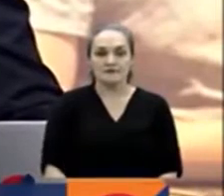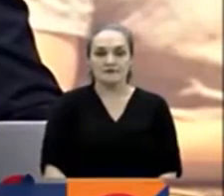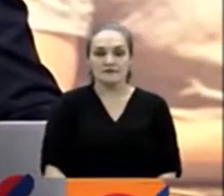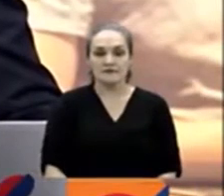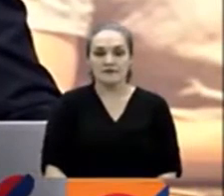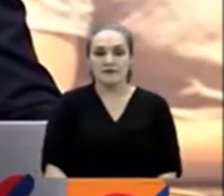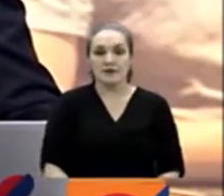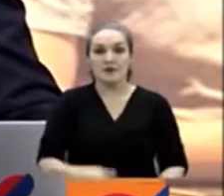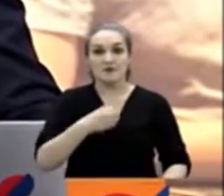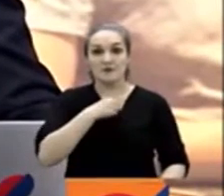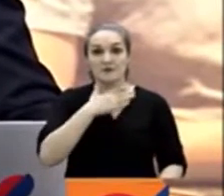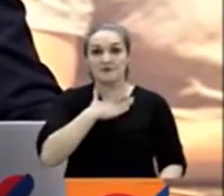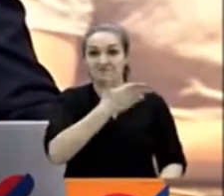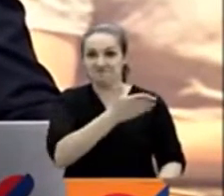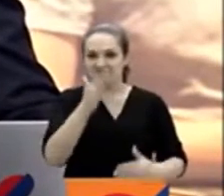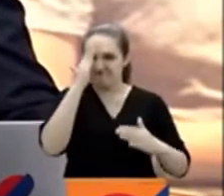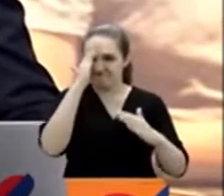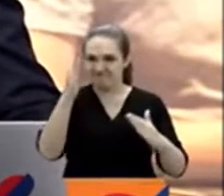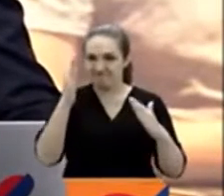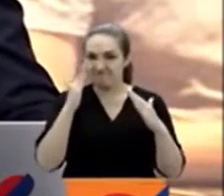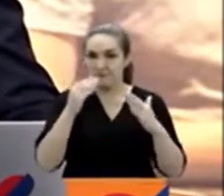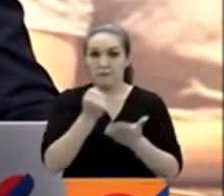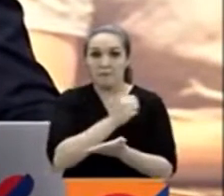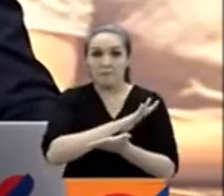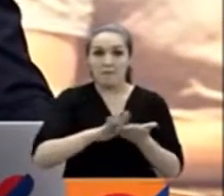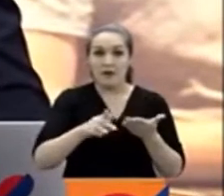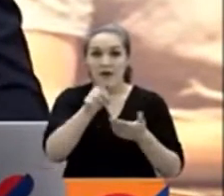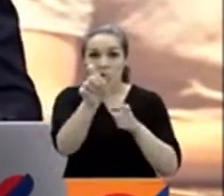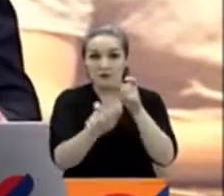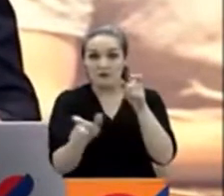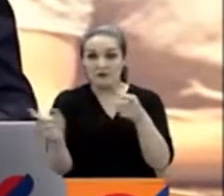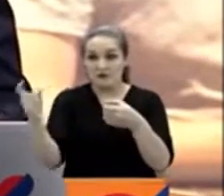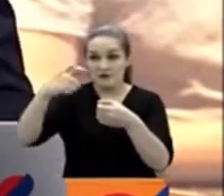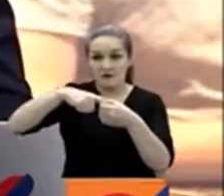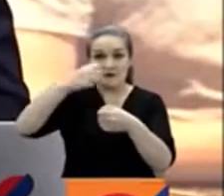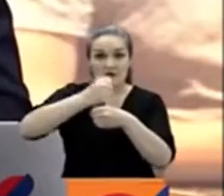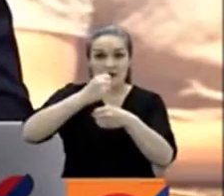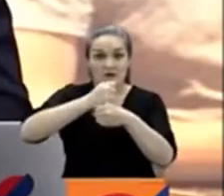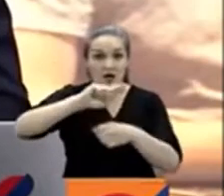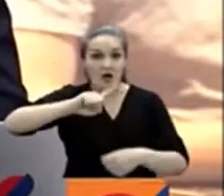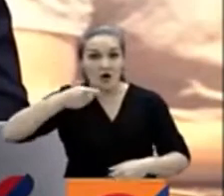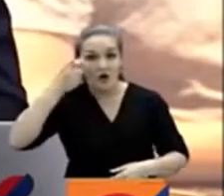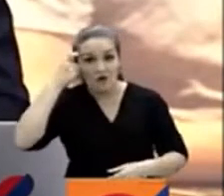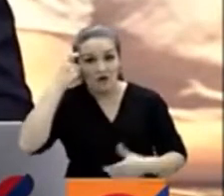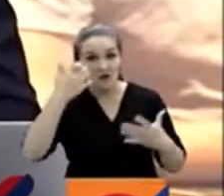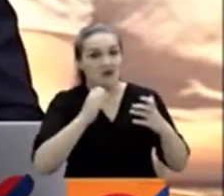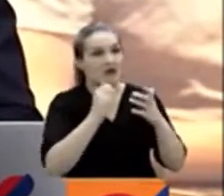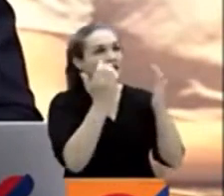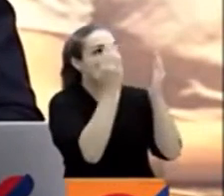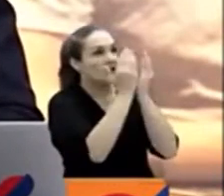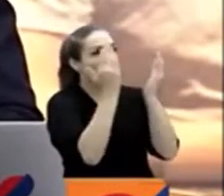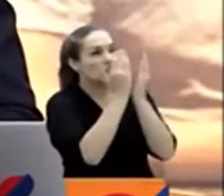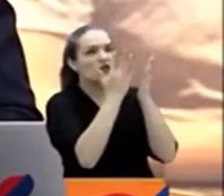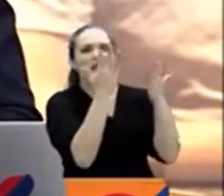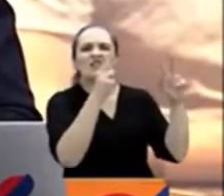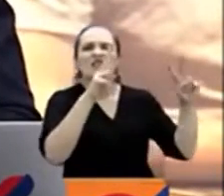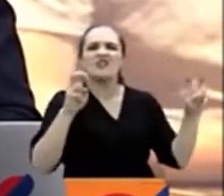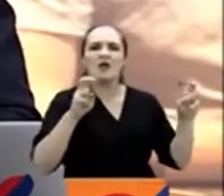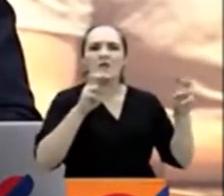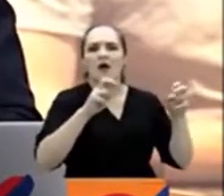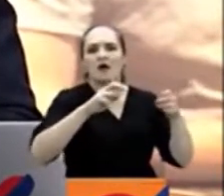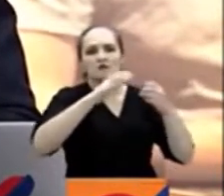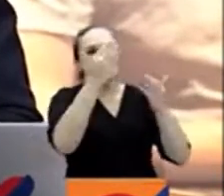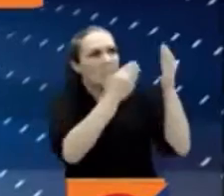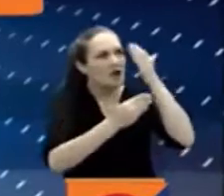Tengamos oportunidades, atentos, porque hay becas para funcionarios públicos que quieran estudiar Big Data y Analítica en Singapur. Les contamos cómo pueden